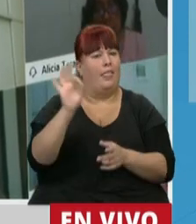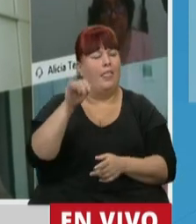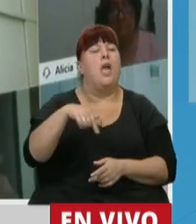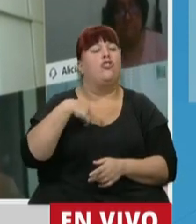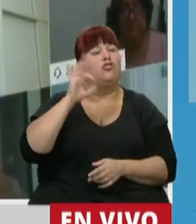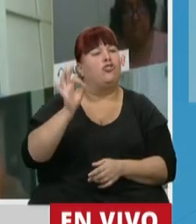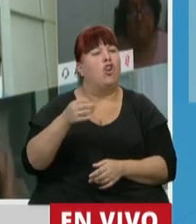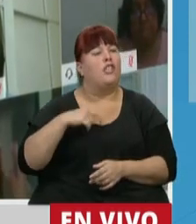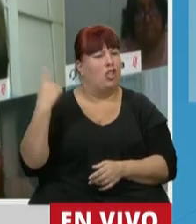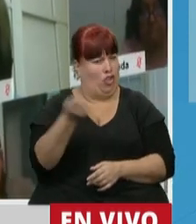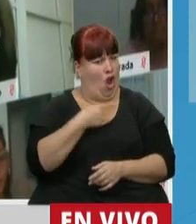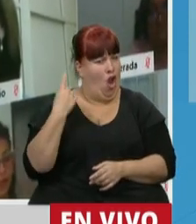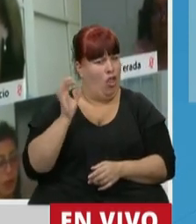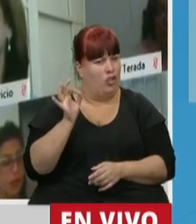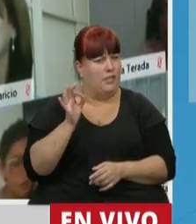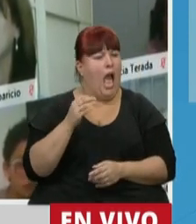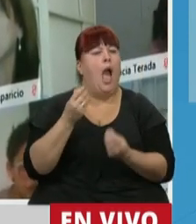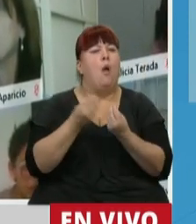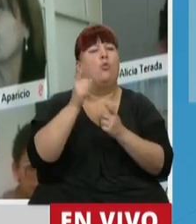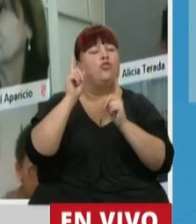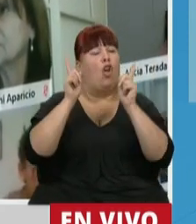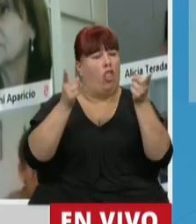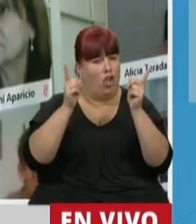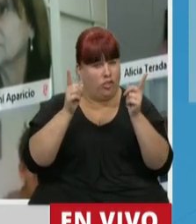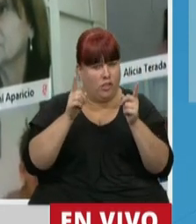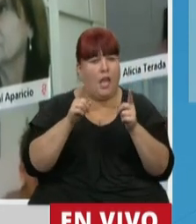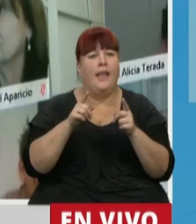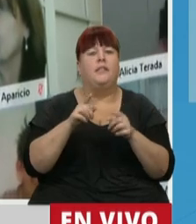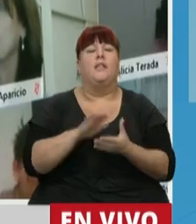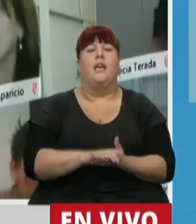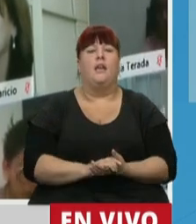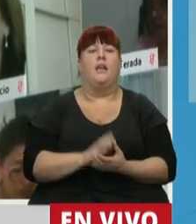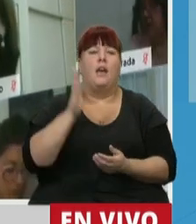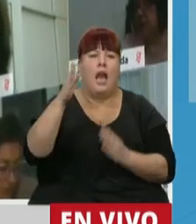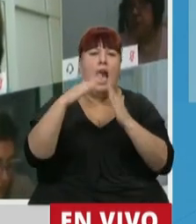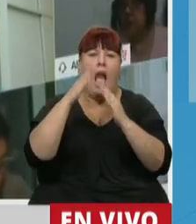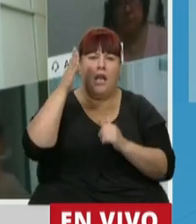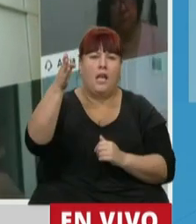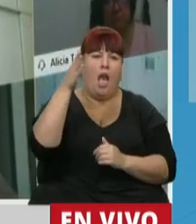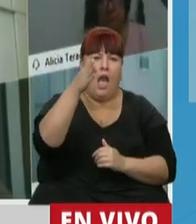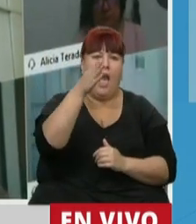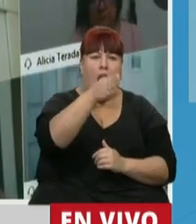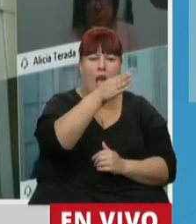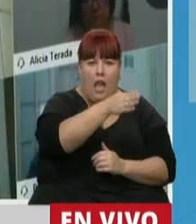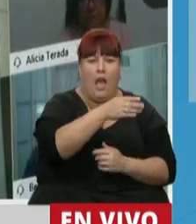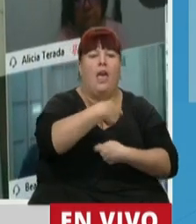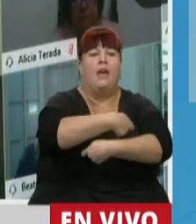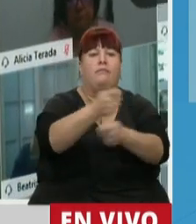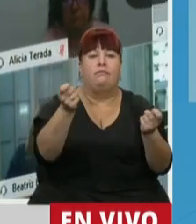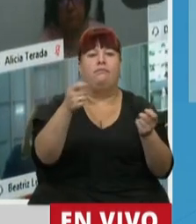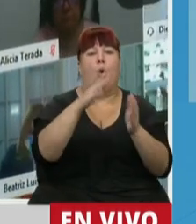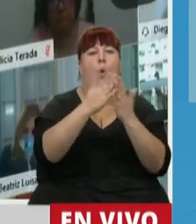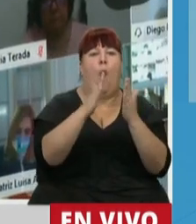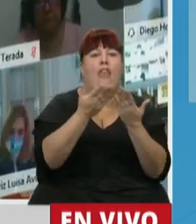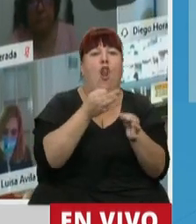pero sé que todos sabemos que hay muchos docentes que están yendo casa por casa, repartiendo los